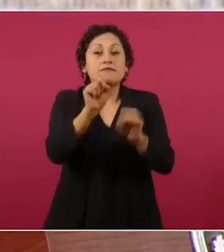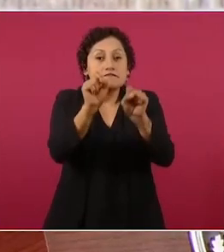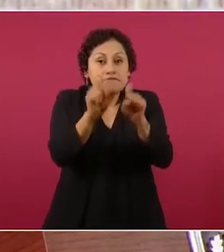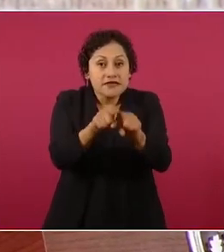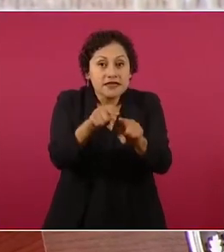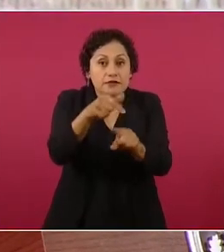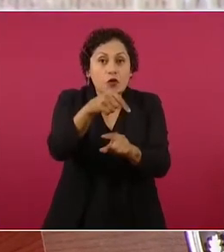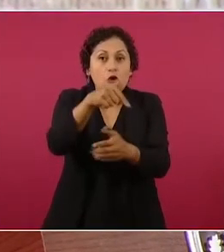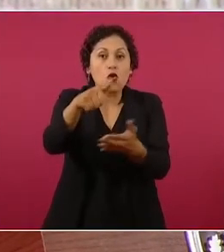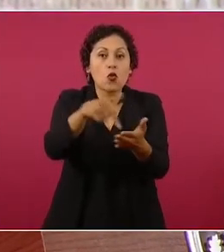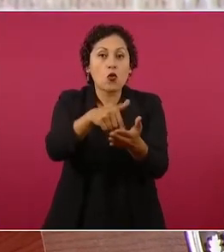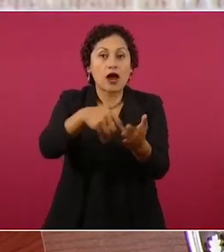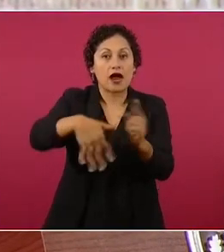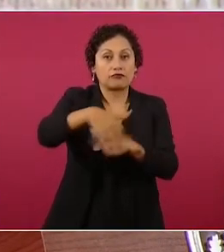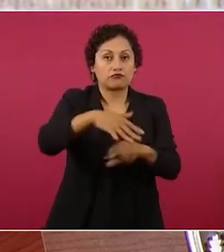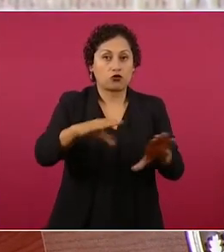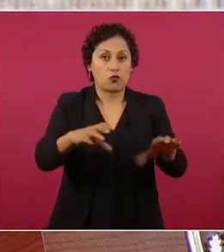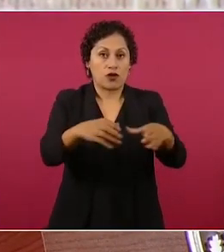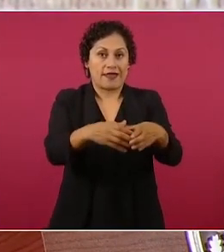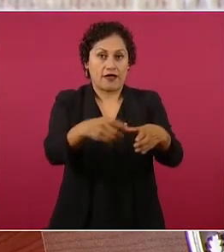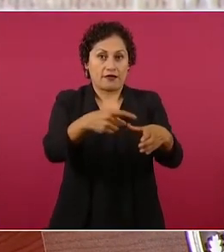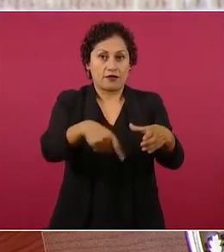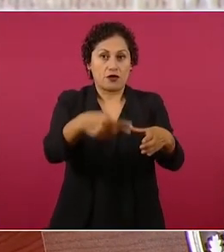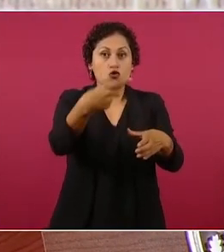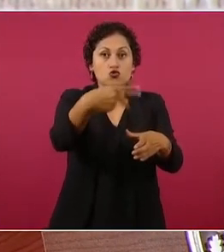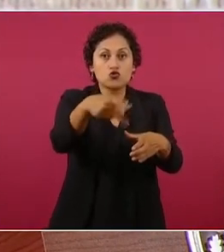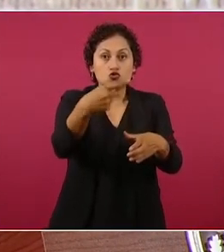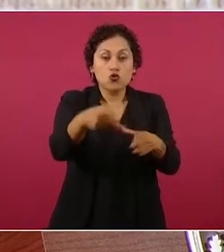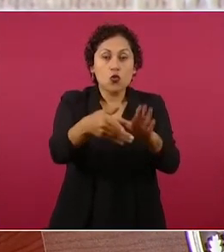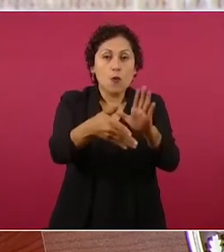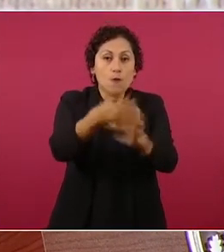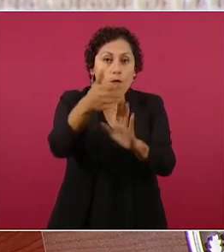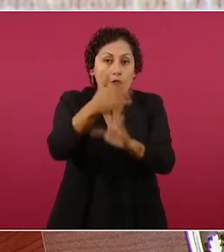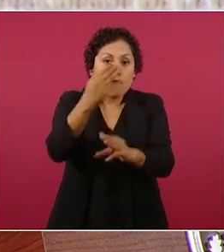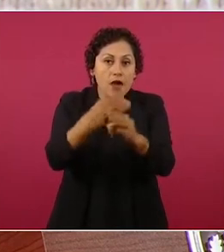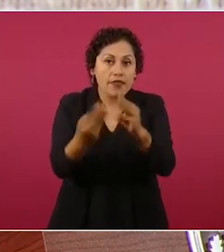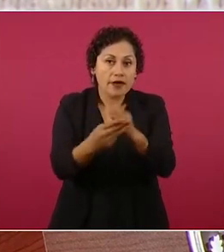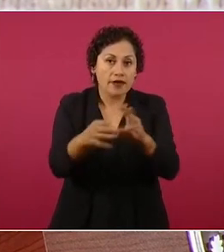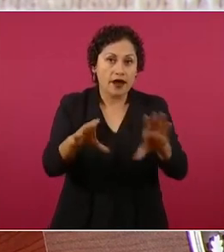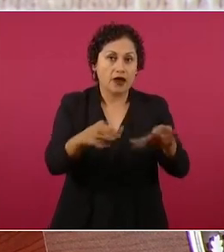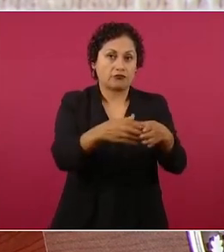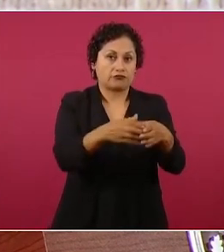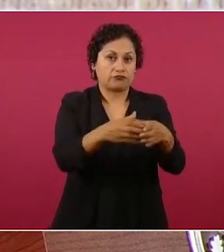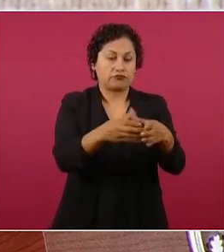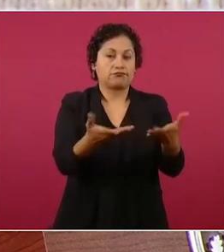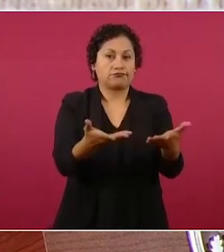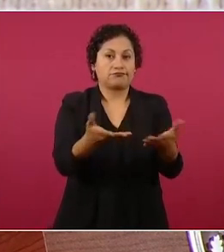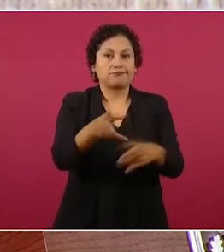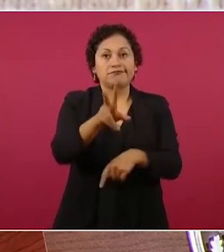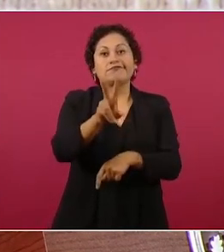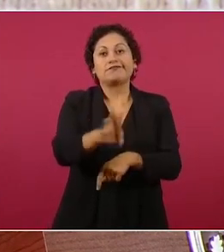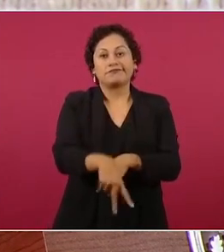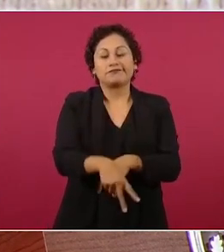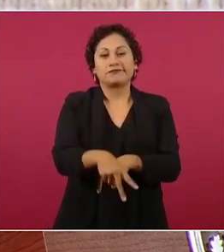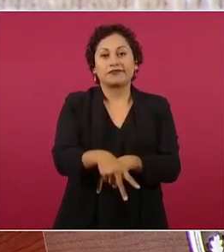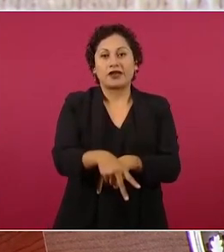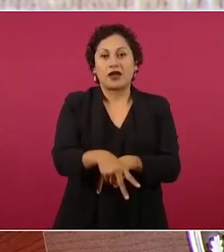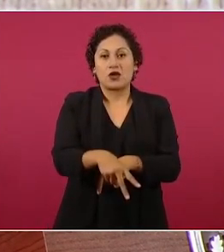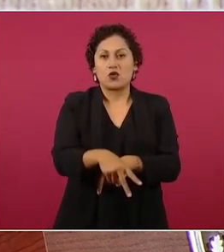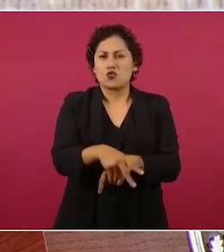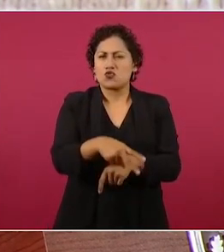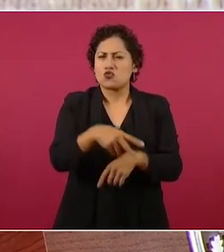región con un modelo arquitectónico de primera,